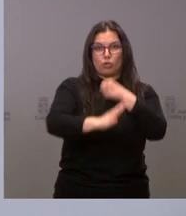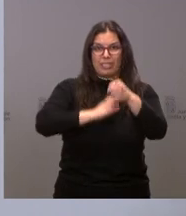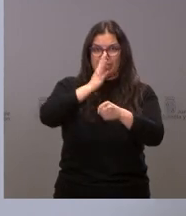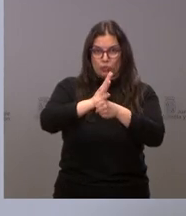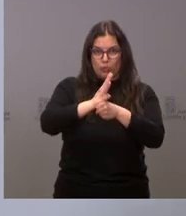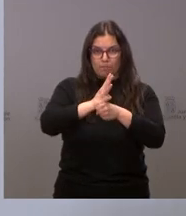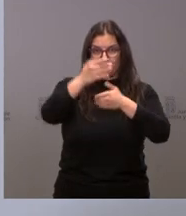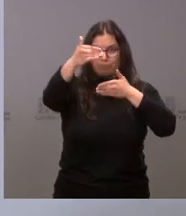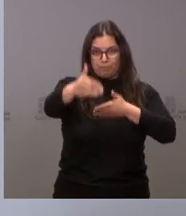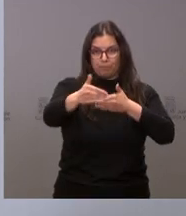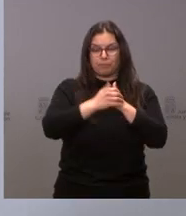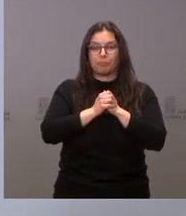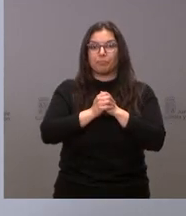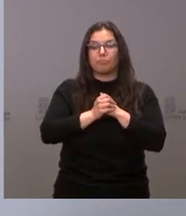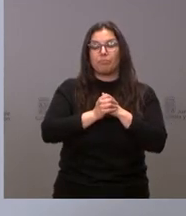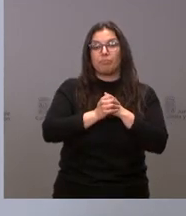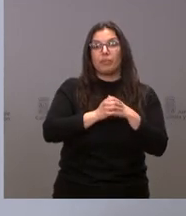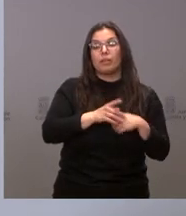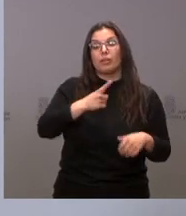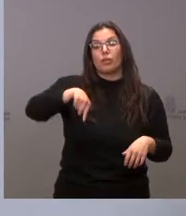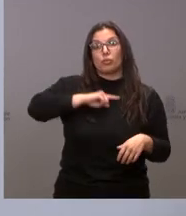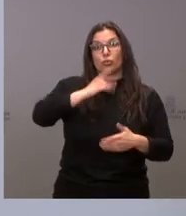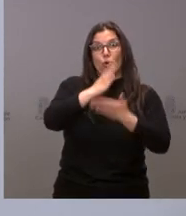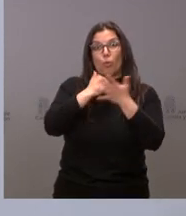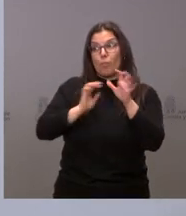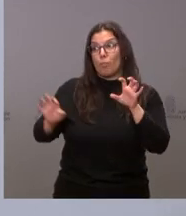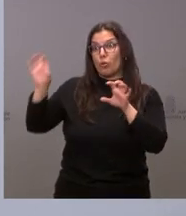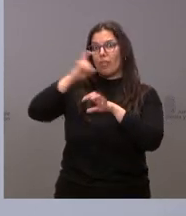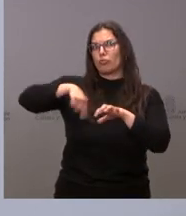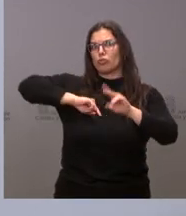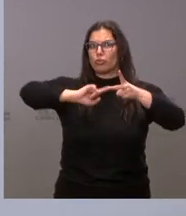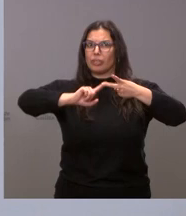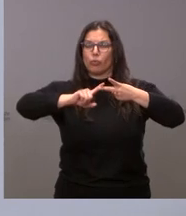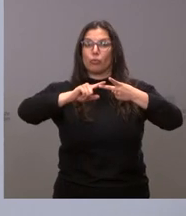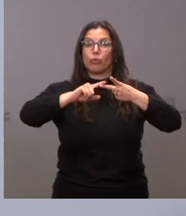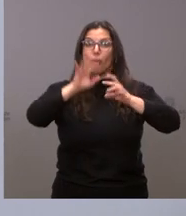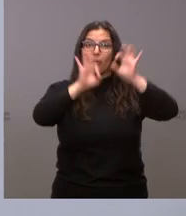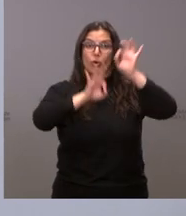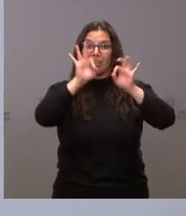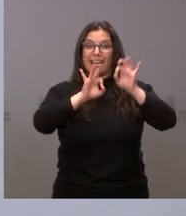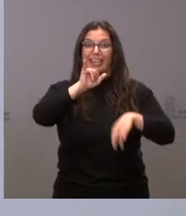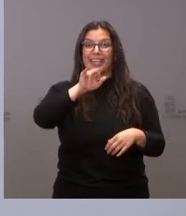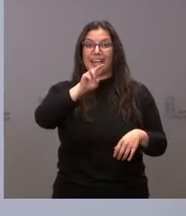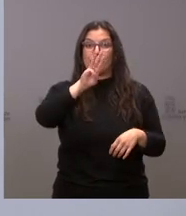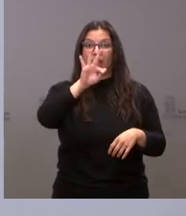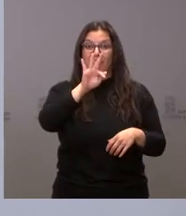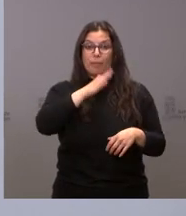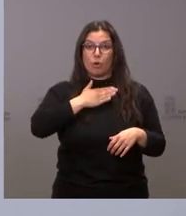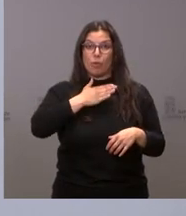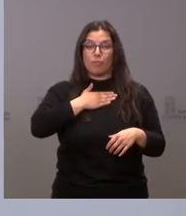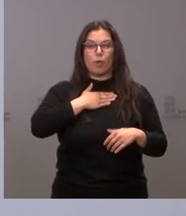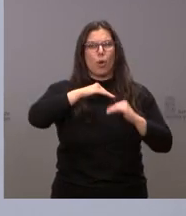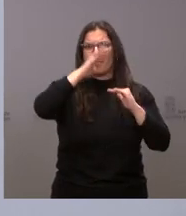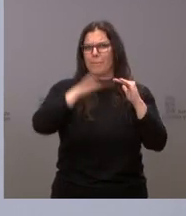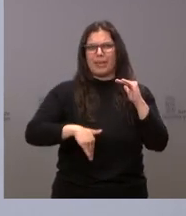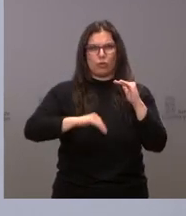Vamos a ser la segunda comunidad autónoma con el tipo mínimo del IRPF más